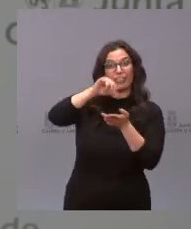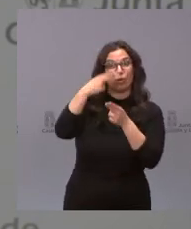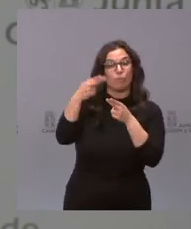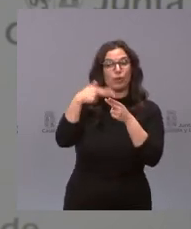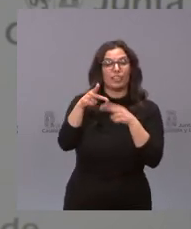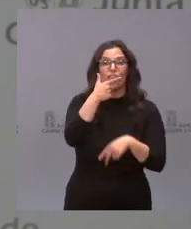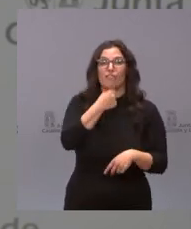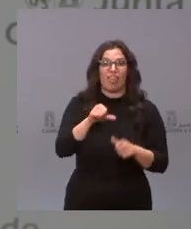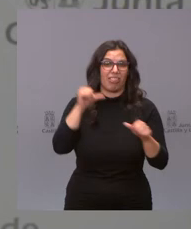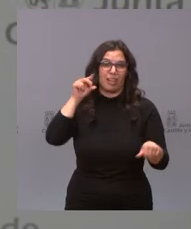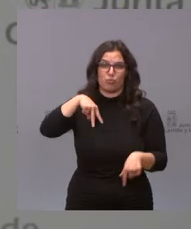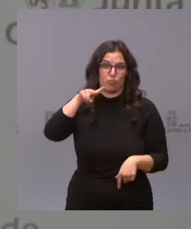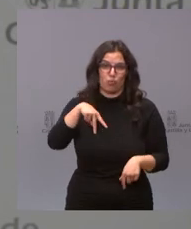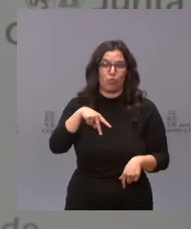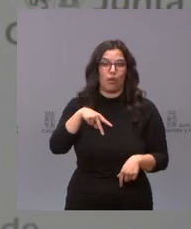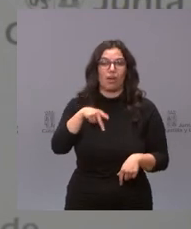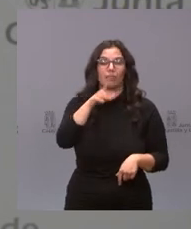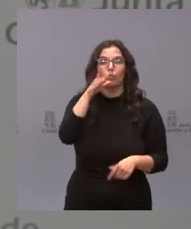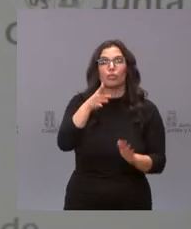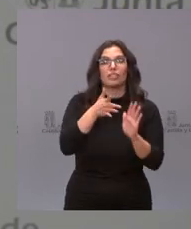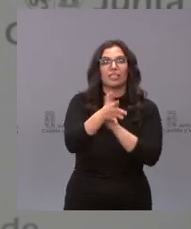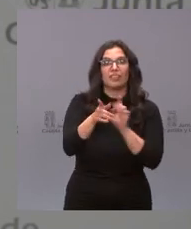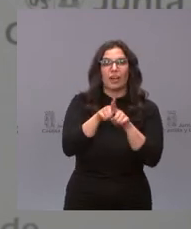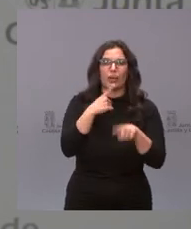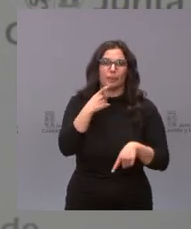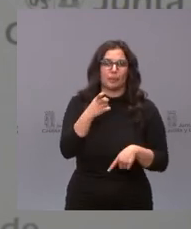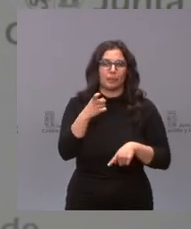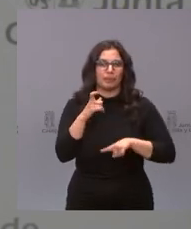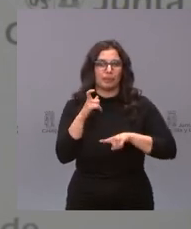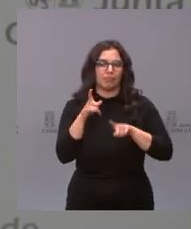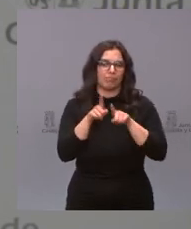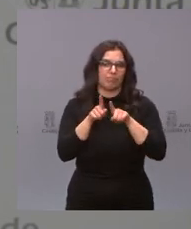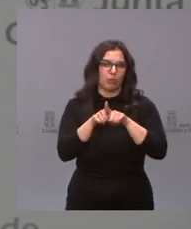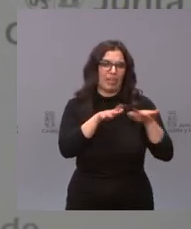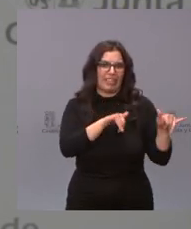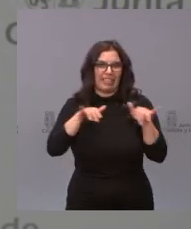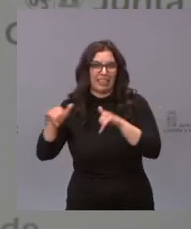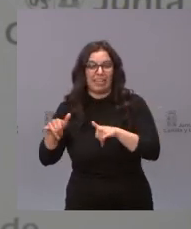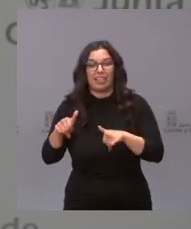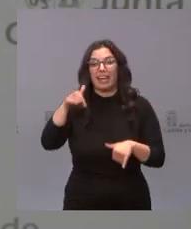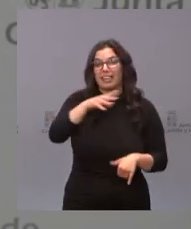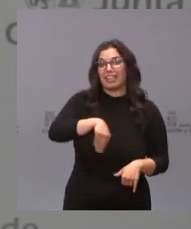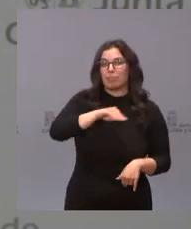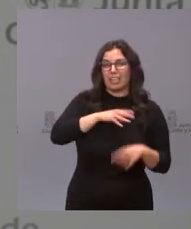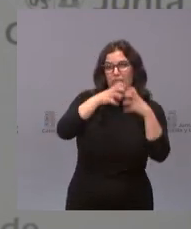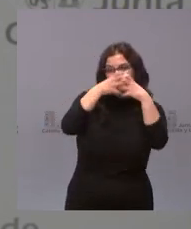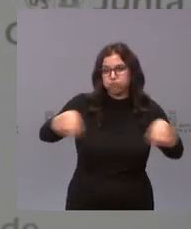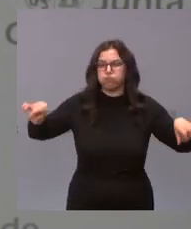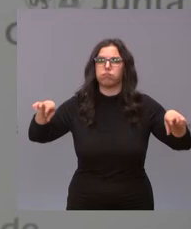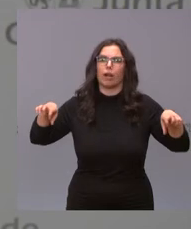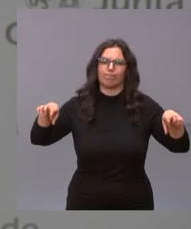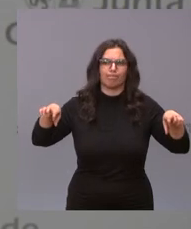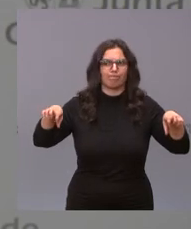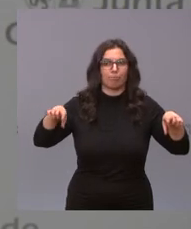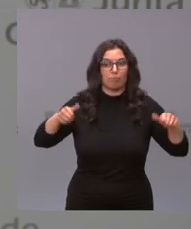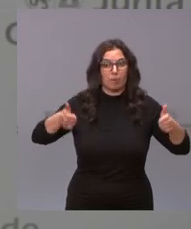defender el centro es estar en una posición de dificultad y yo creo que cuanto más polarización haya en España más necesidad hay de centro